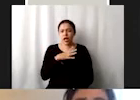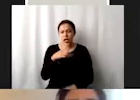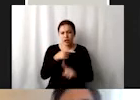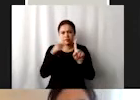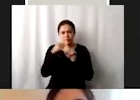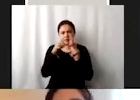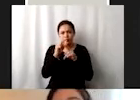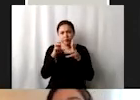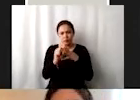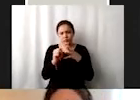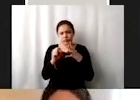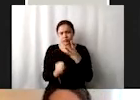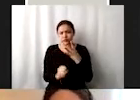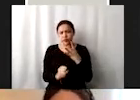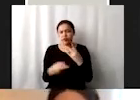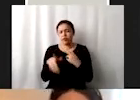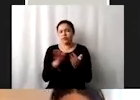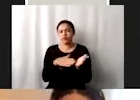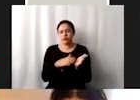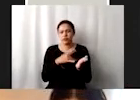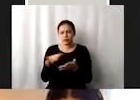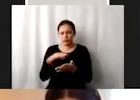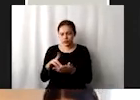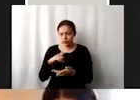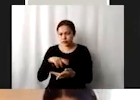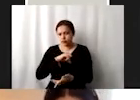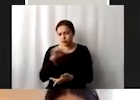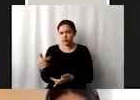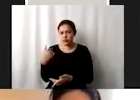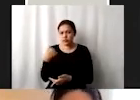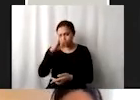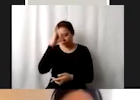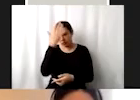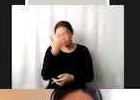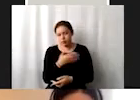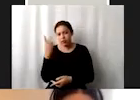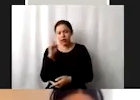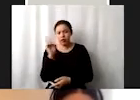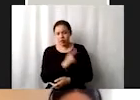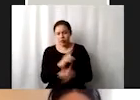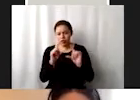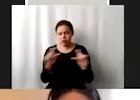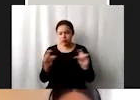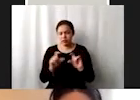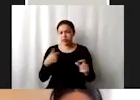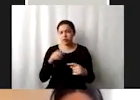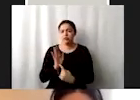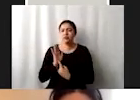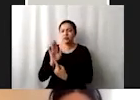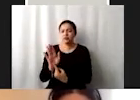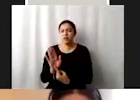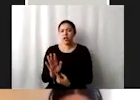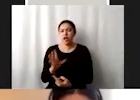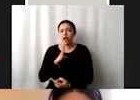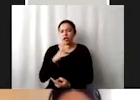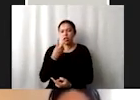hay, si ustedes leen el documento, incluso si lo ven aquí mismo en las imágenes y con los párrafos que les voy a presentar a continuación, hay dos